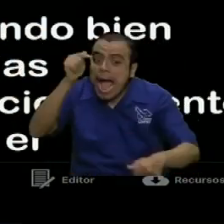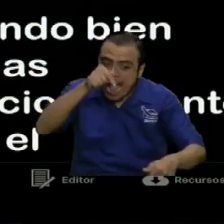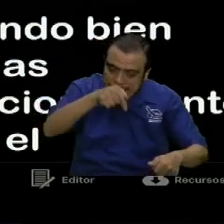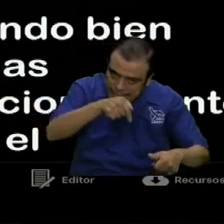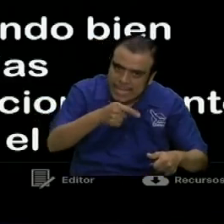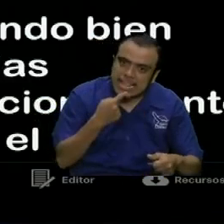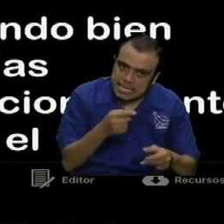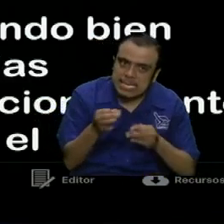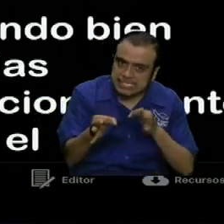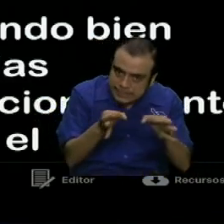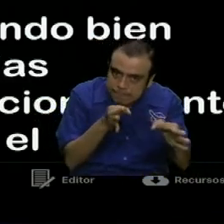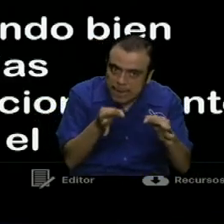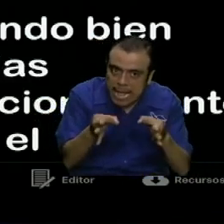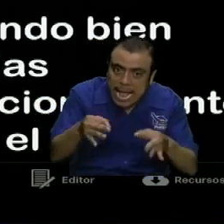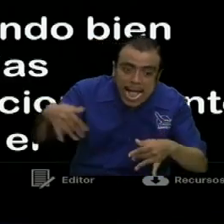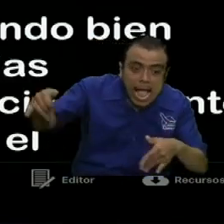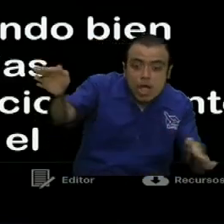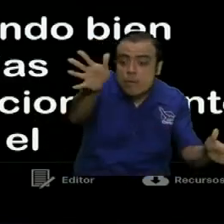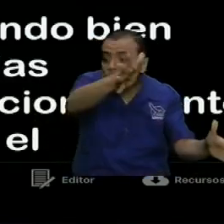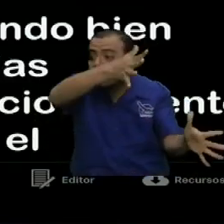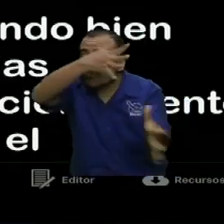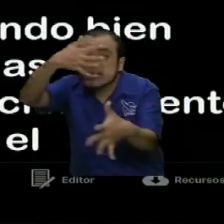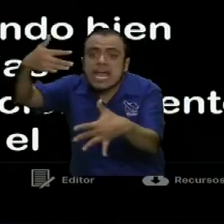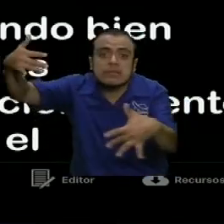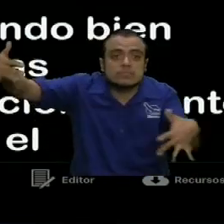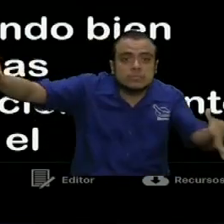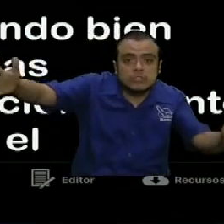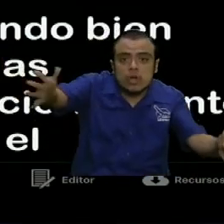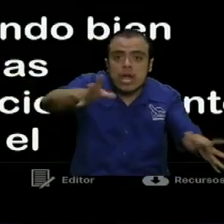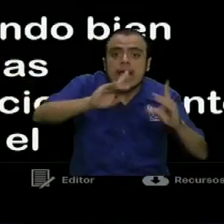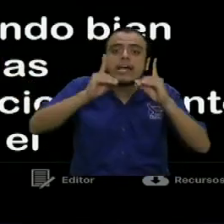viento. Viento de doctrina.